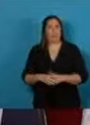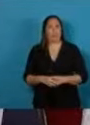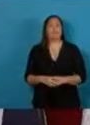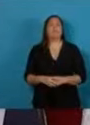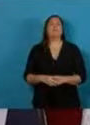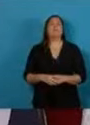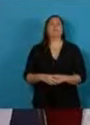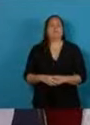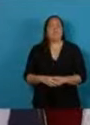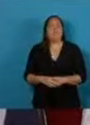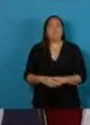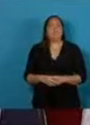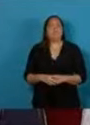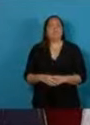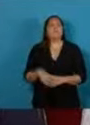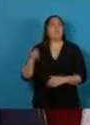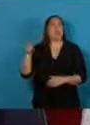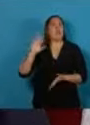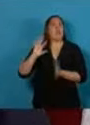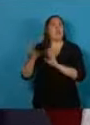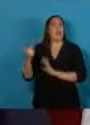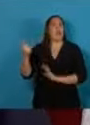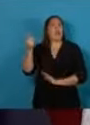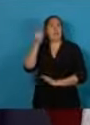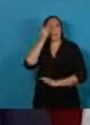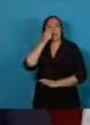que me marcaron